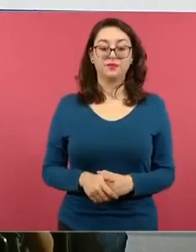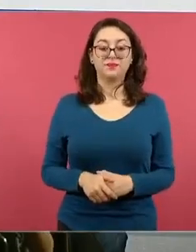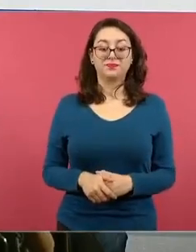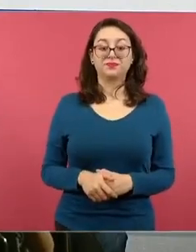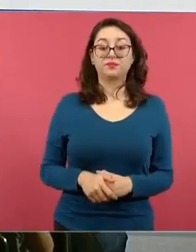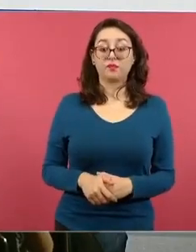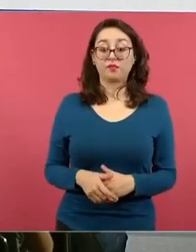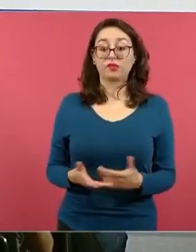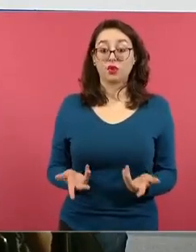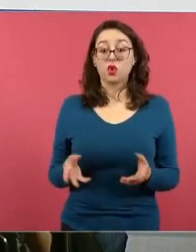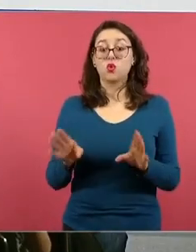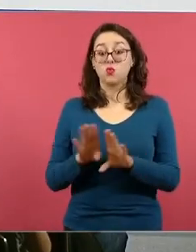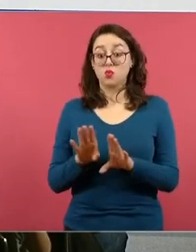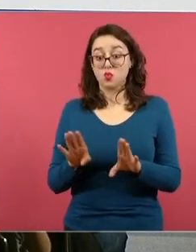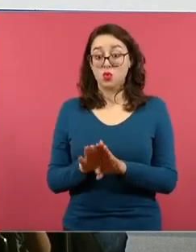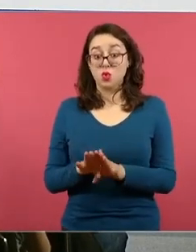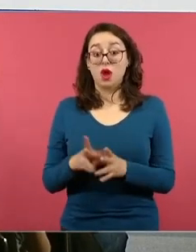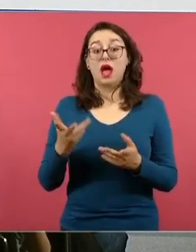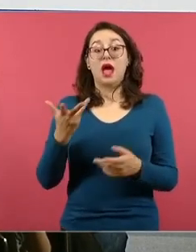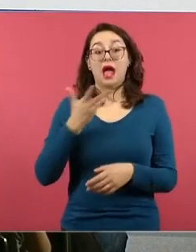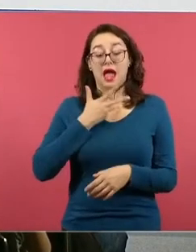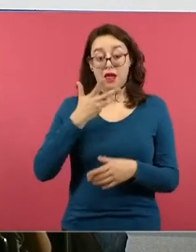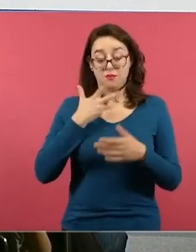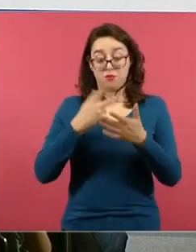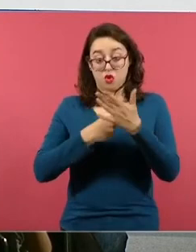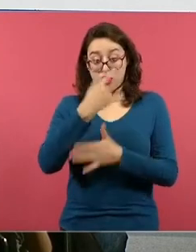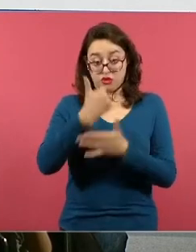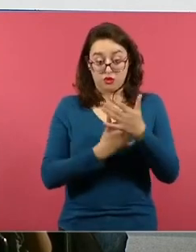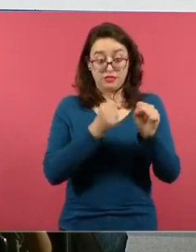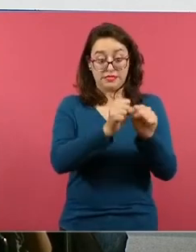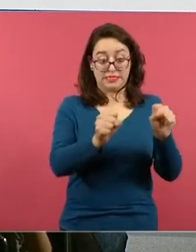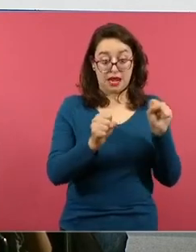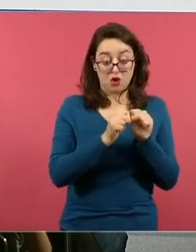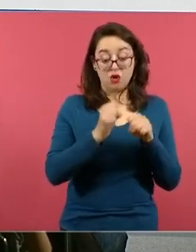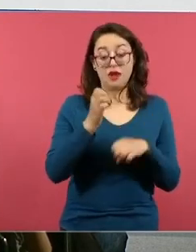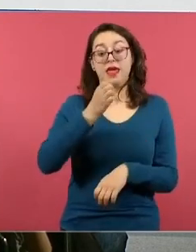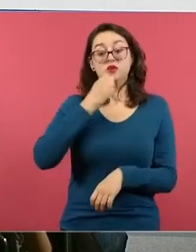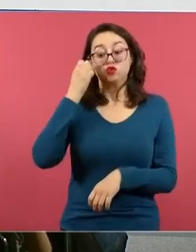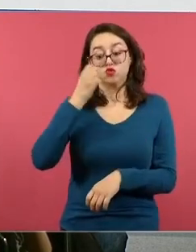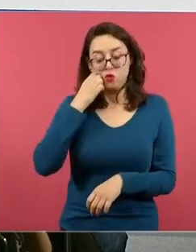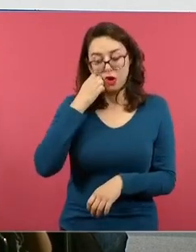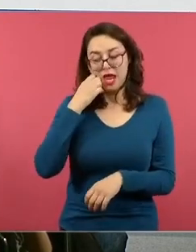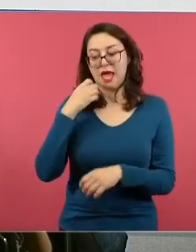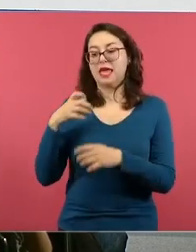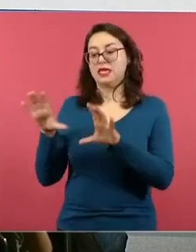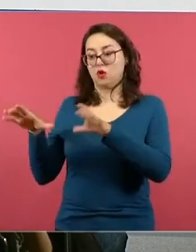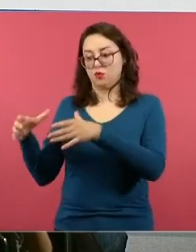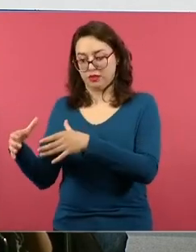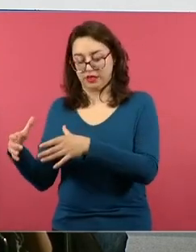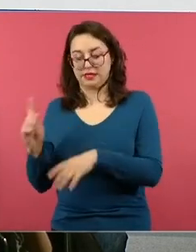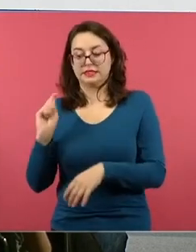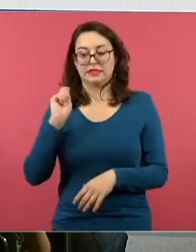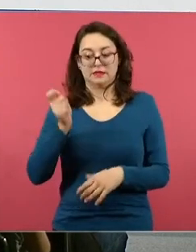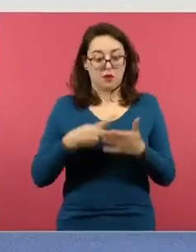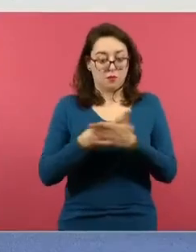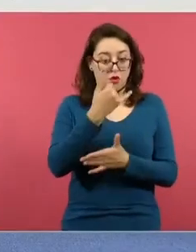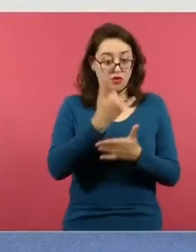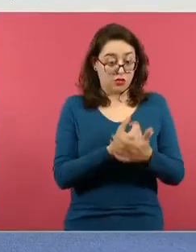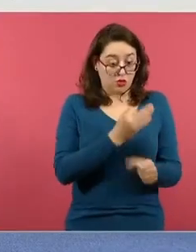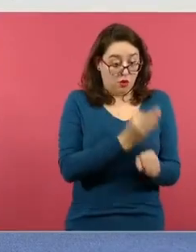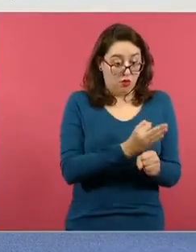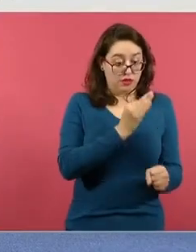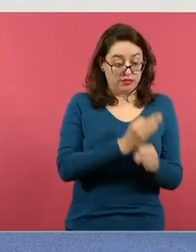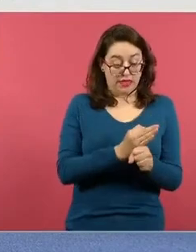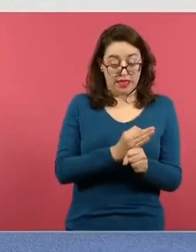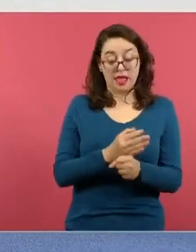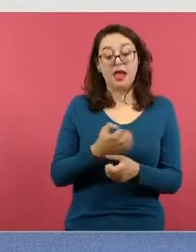de aulas son a corto plazo, las escolares son a mediano plazo y las comunitarias son a largo plazo. Cuando yo me refiero a mediano